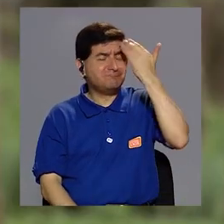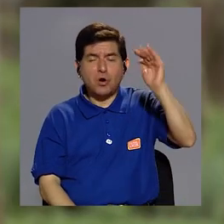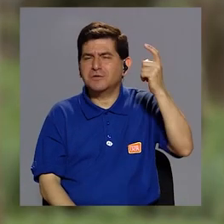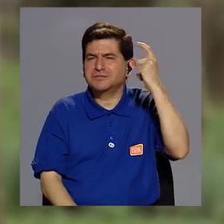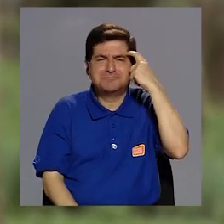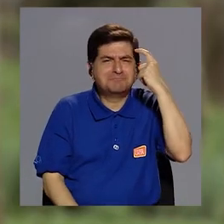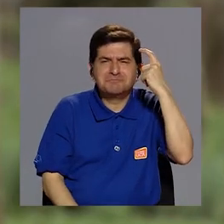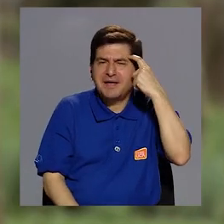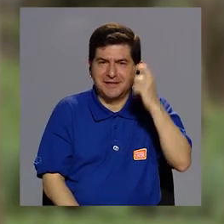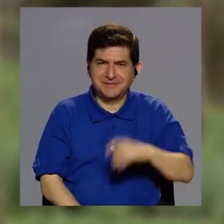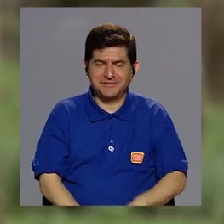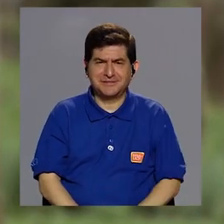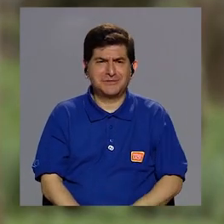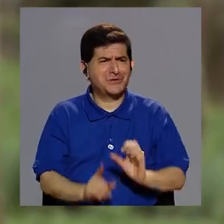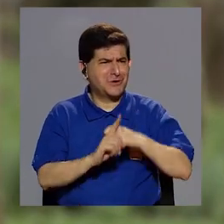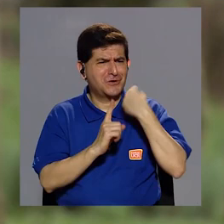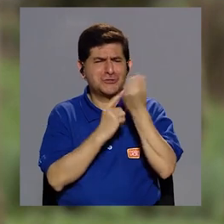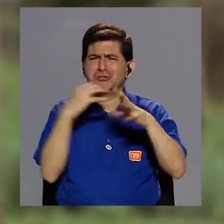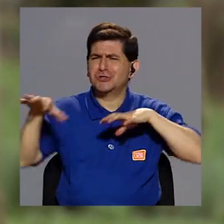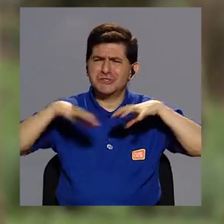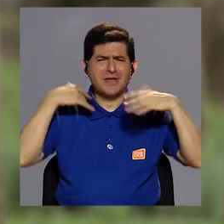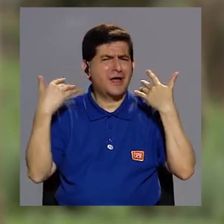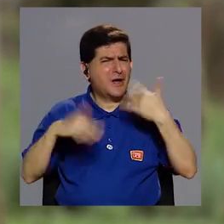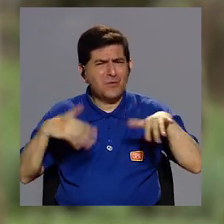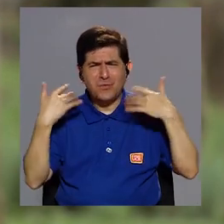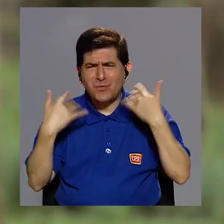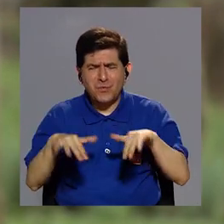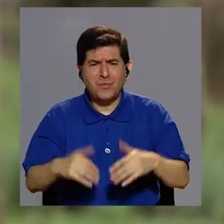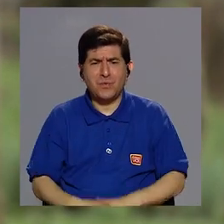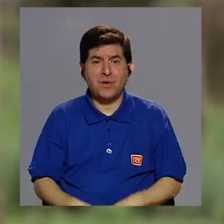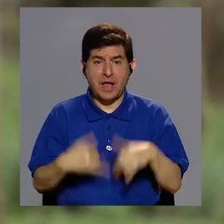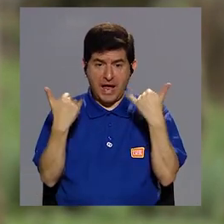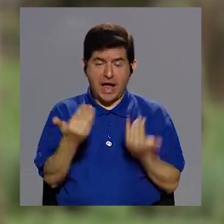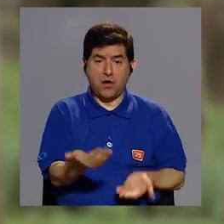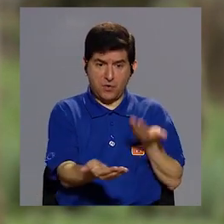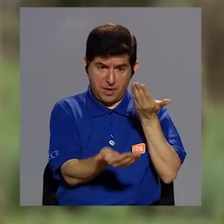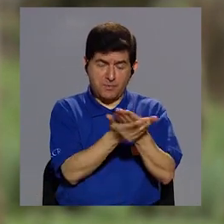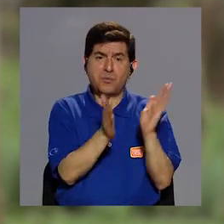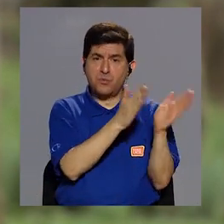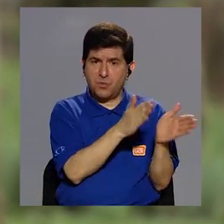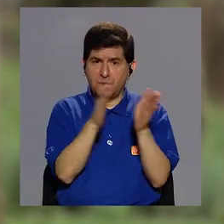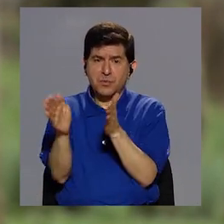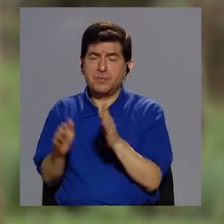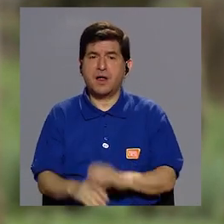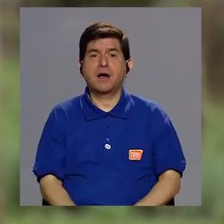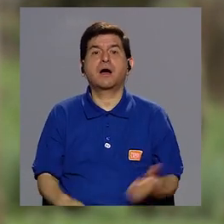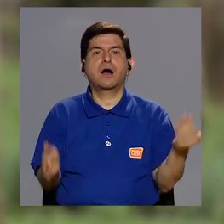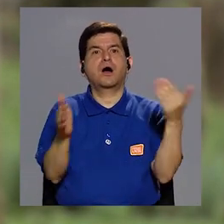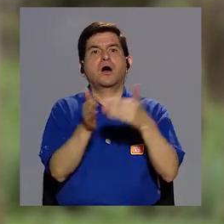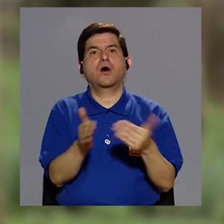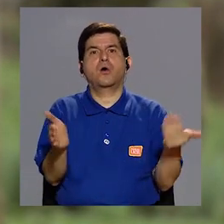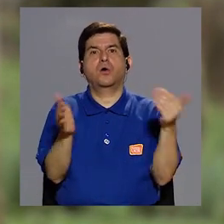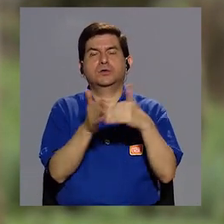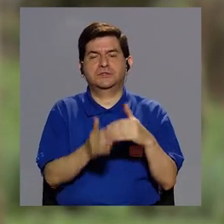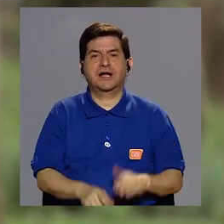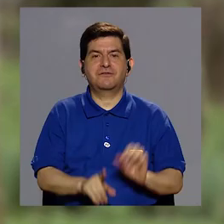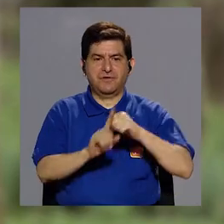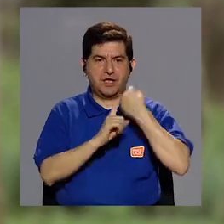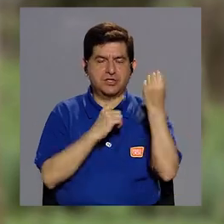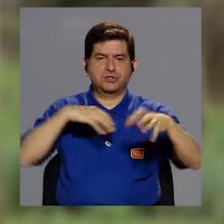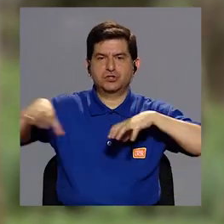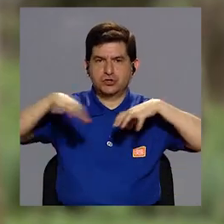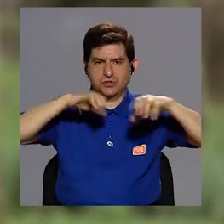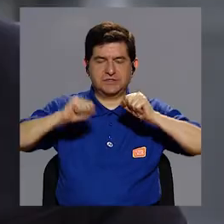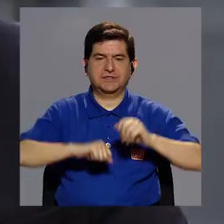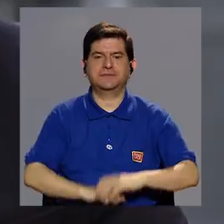no sabes, se me viene a la mente, porque era una sociedad muy activa. ¿Qué propone ahora este plan para volver a tener esas